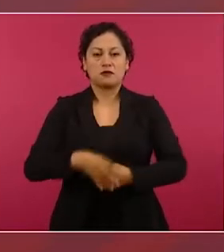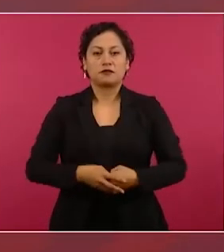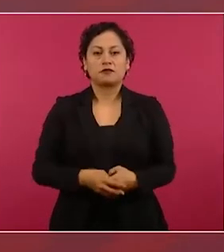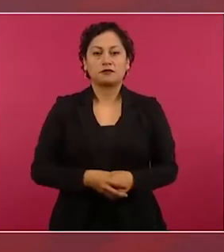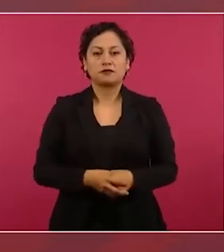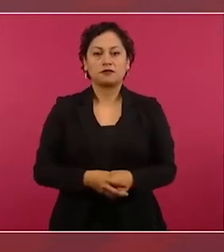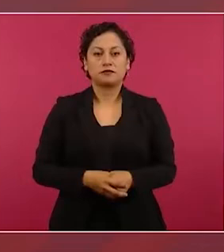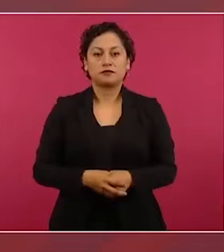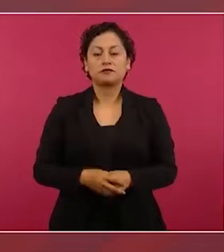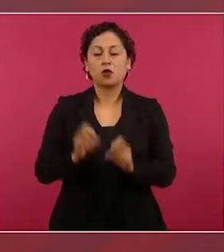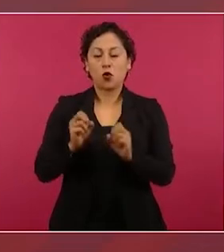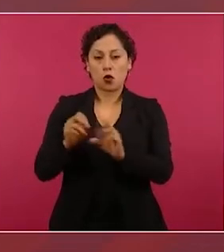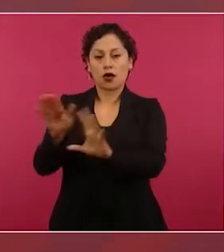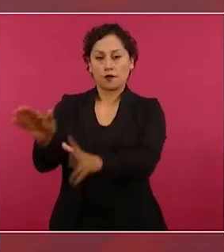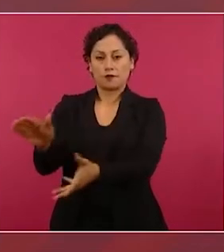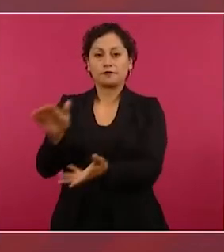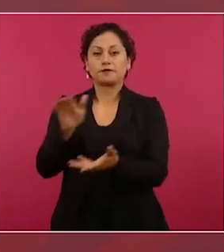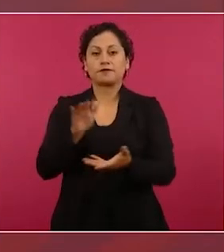Déjamelo.